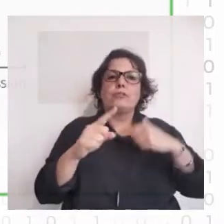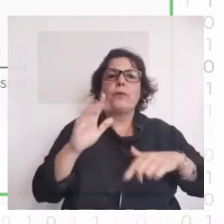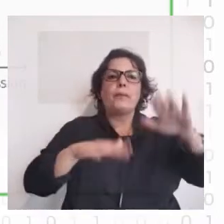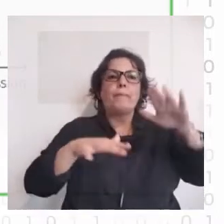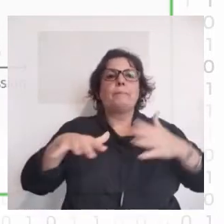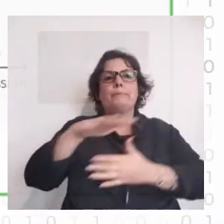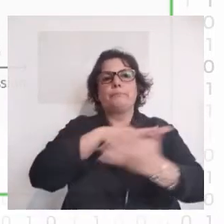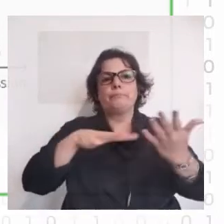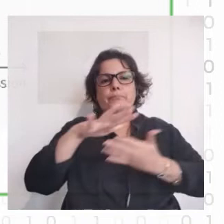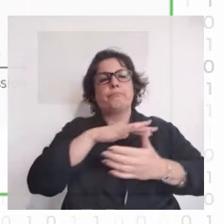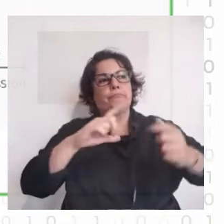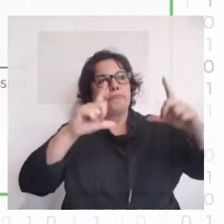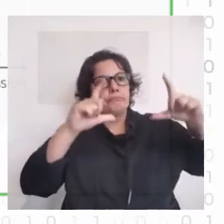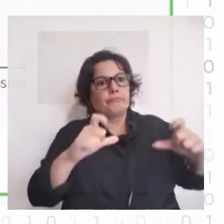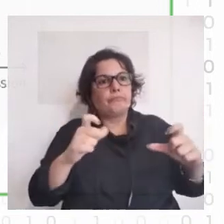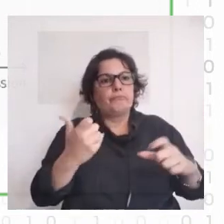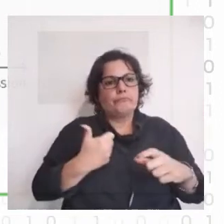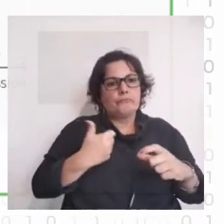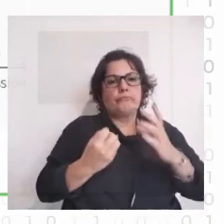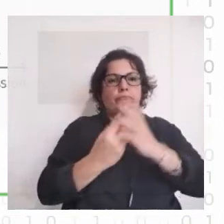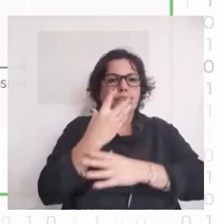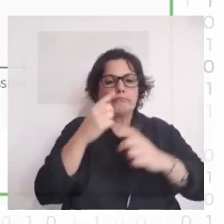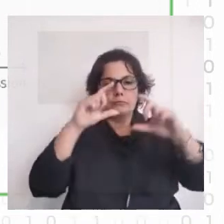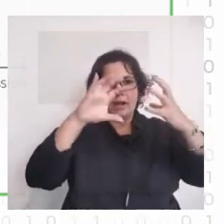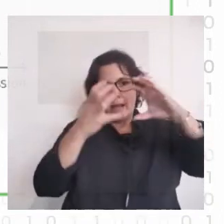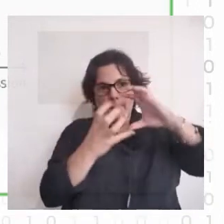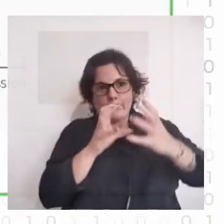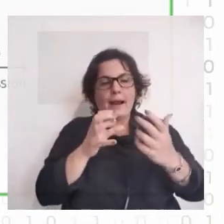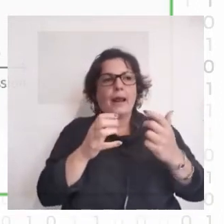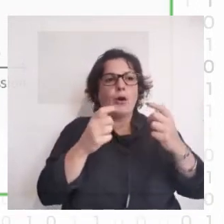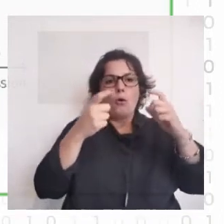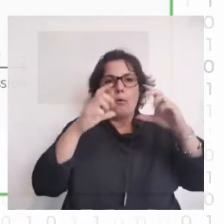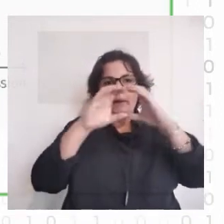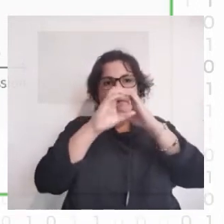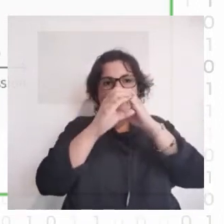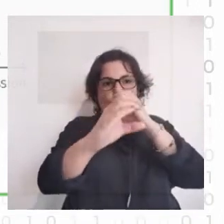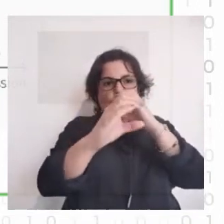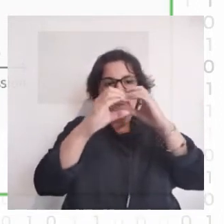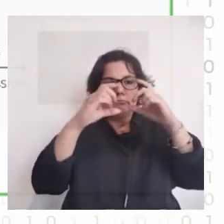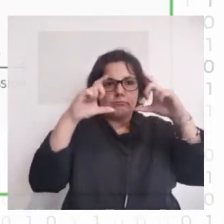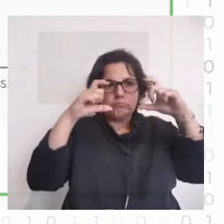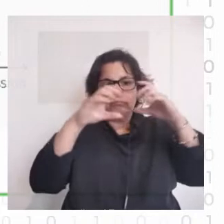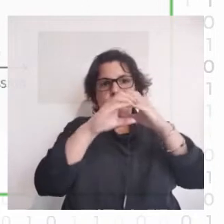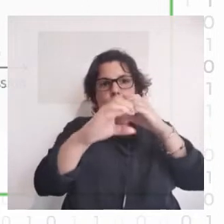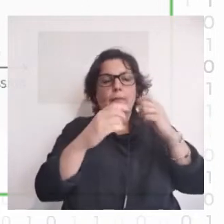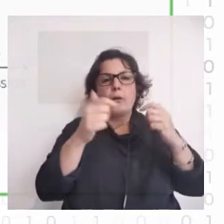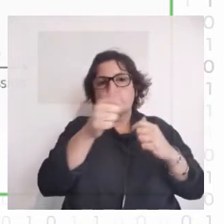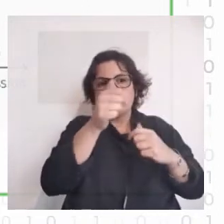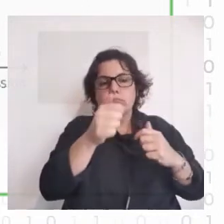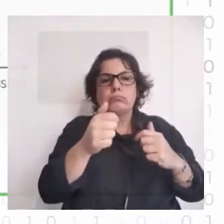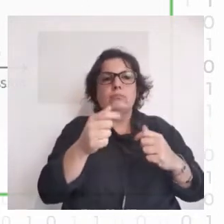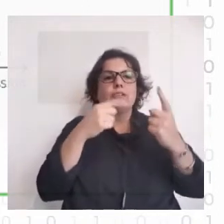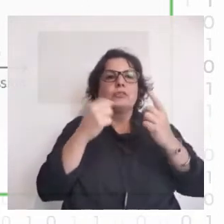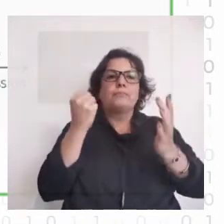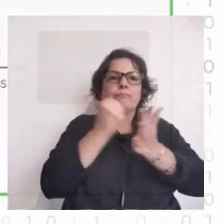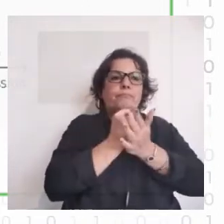sacada dependen del modelo de la cámara dependen de la cámara en particular que, bueno, esta huella que es específica de